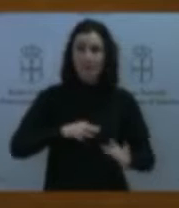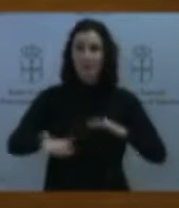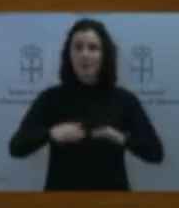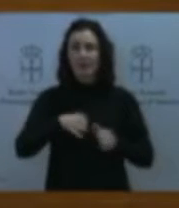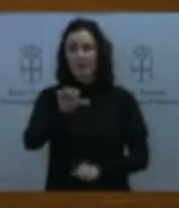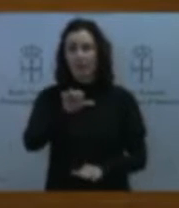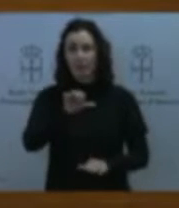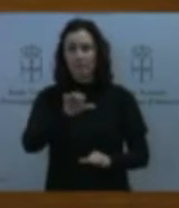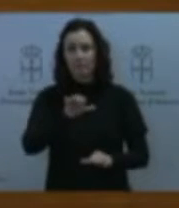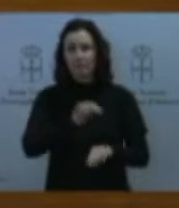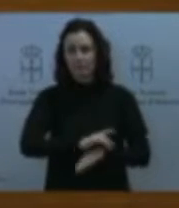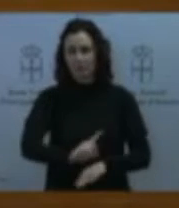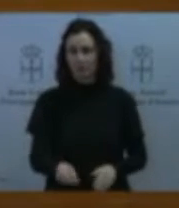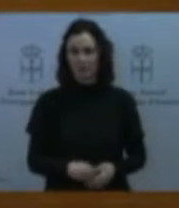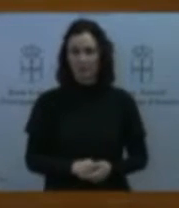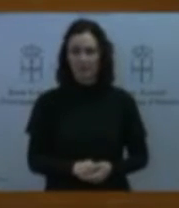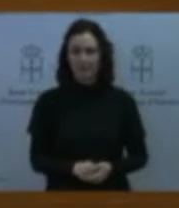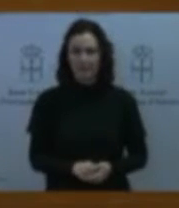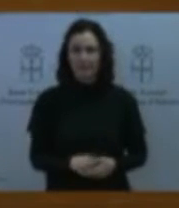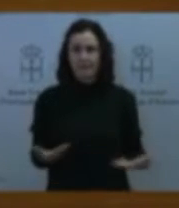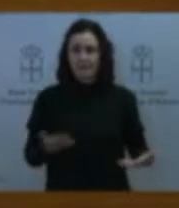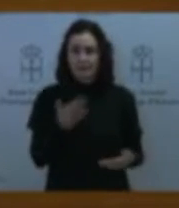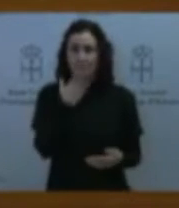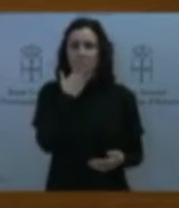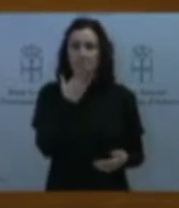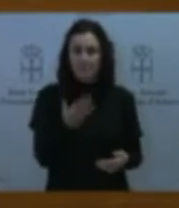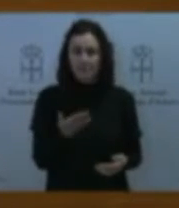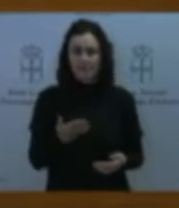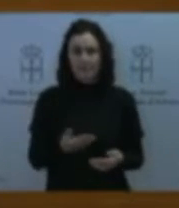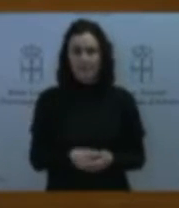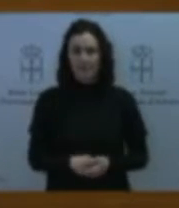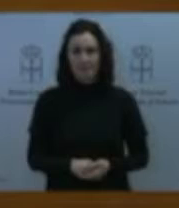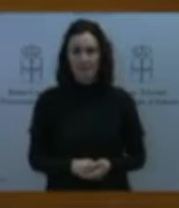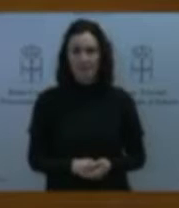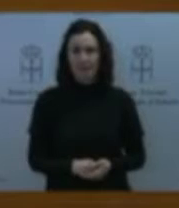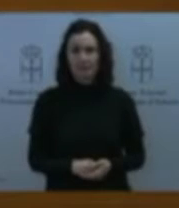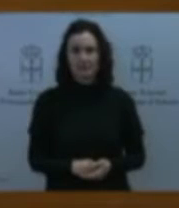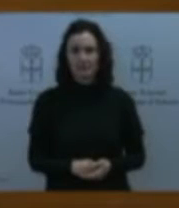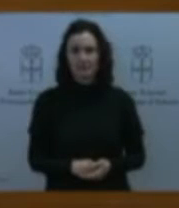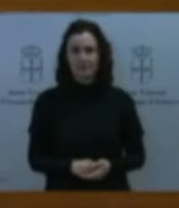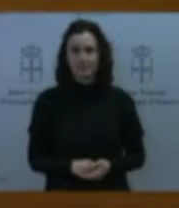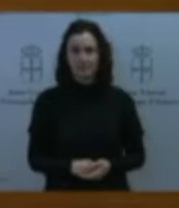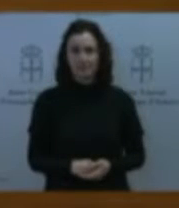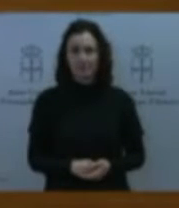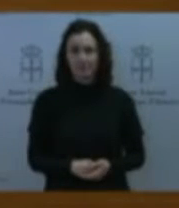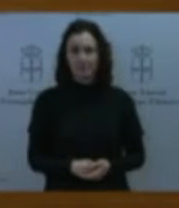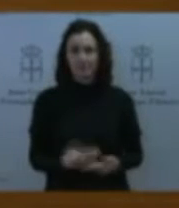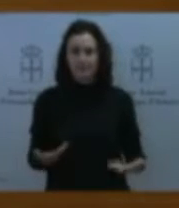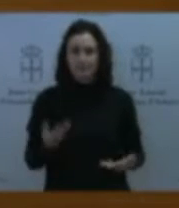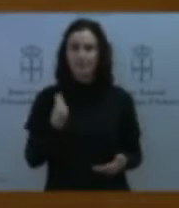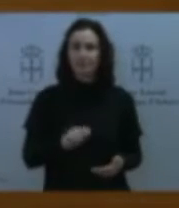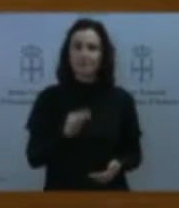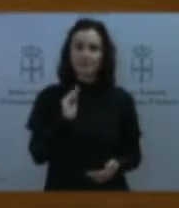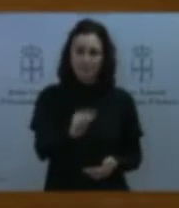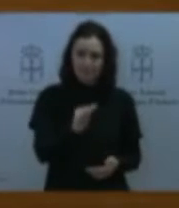Es un absurdo mayúsculo. Como le decía, en esta interpelación quería hablar del transporte público en el medio rural,